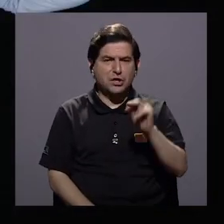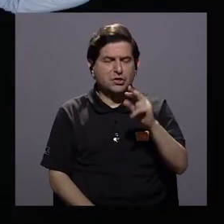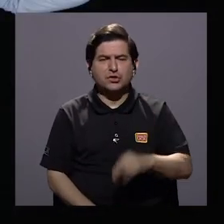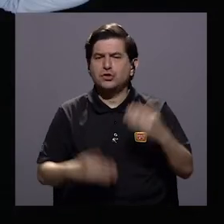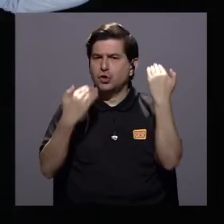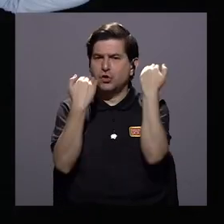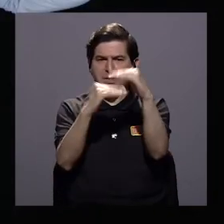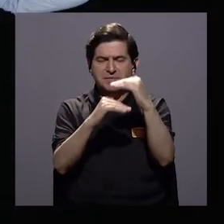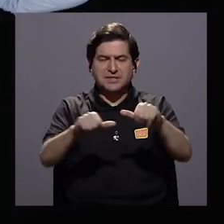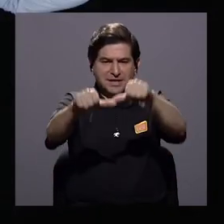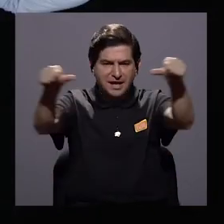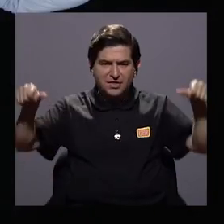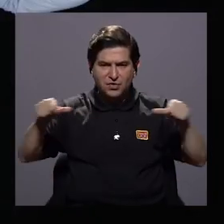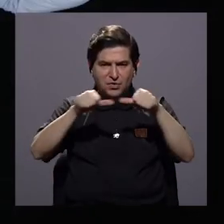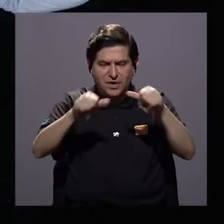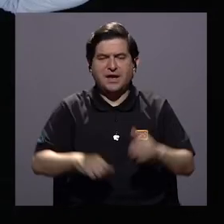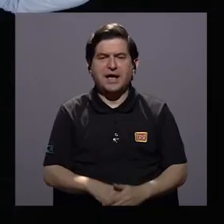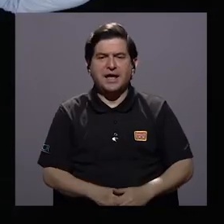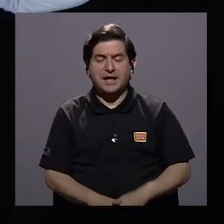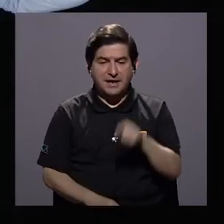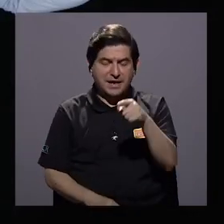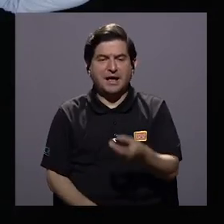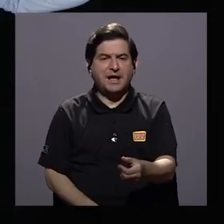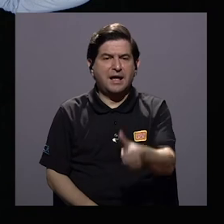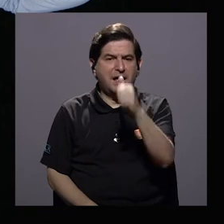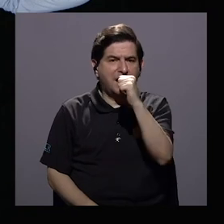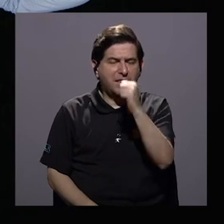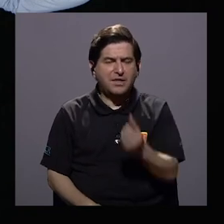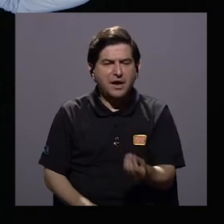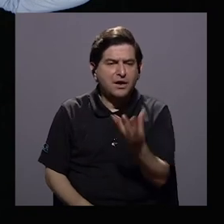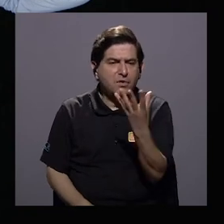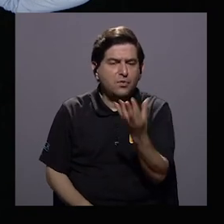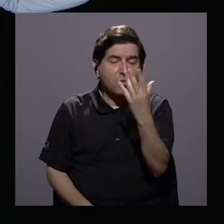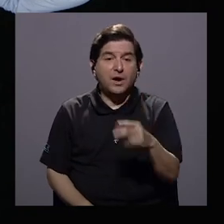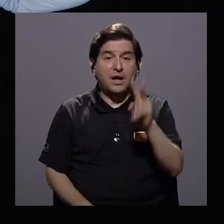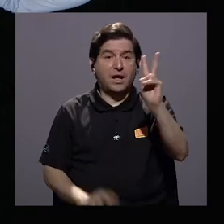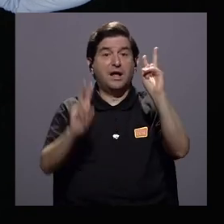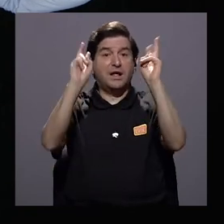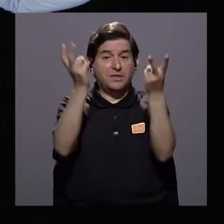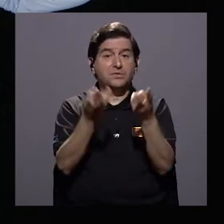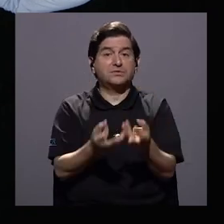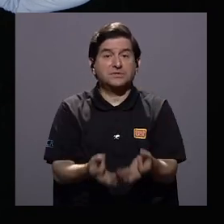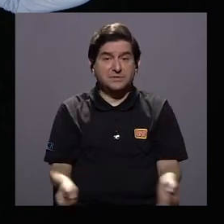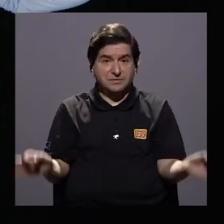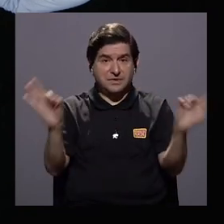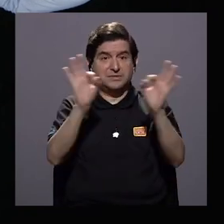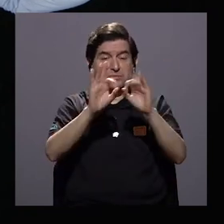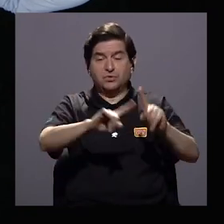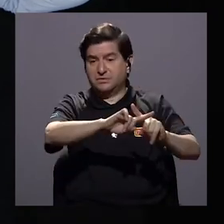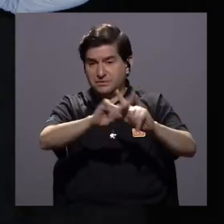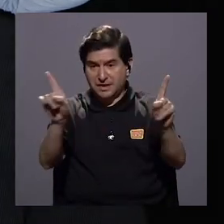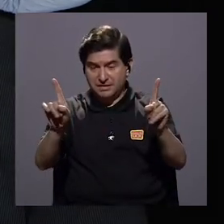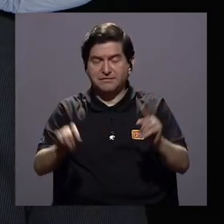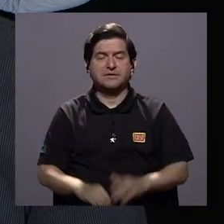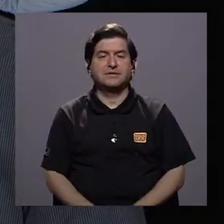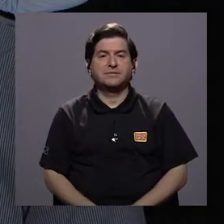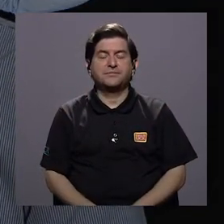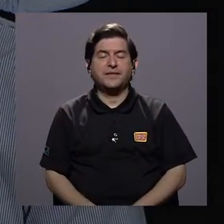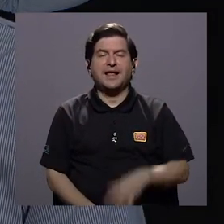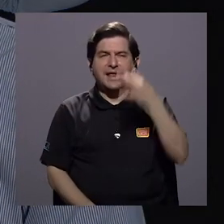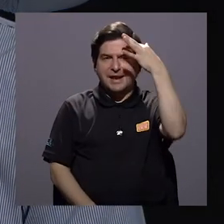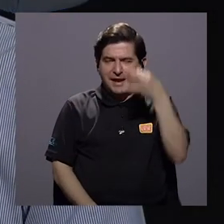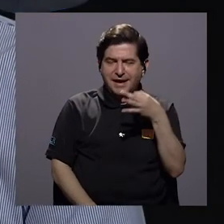captación. Eso es impresionante. Sí, ahí hay dos temas distintos que son enormes y es que las apuestas